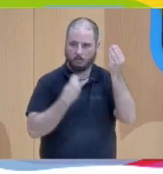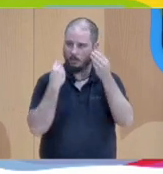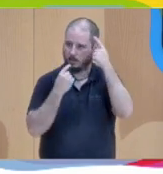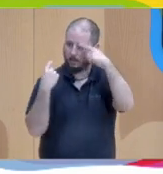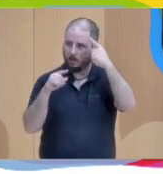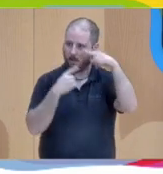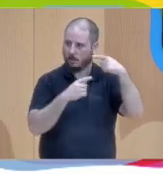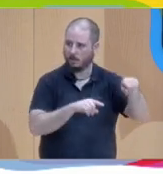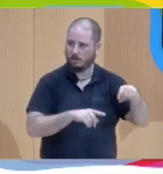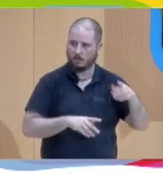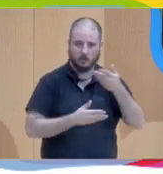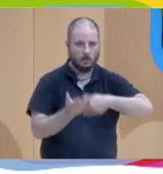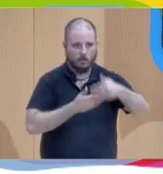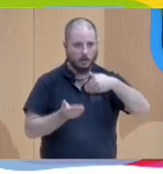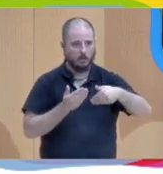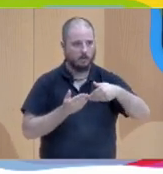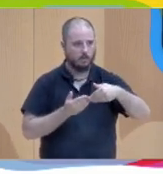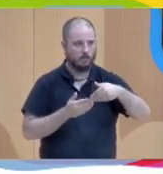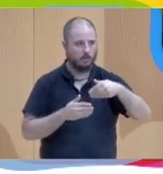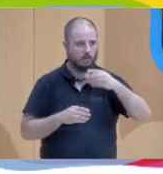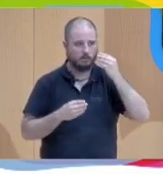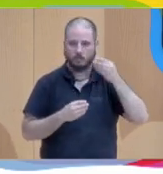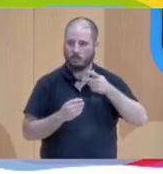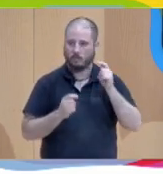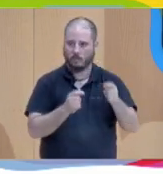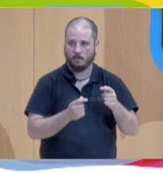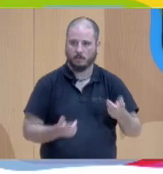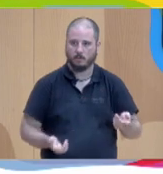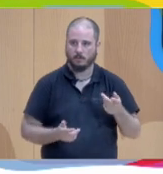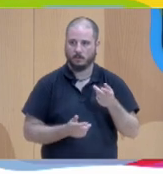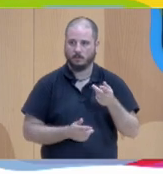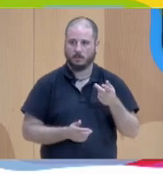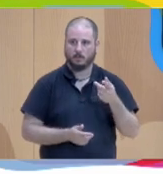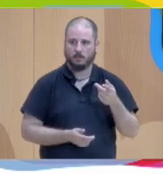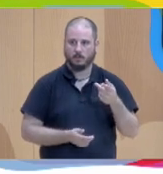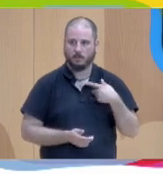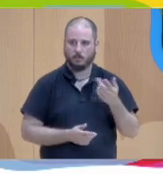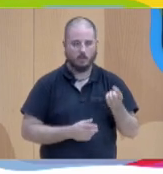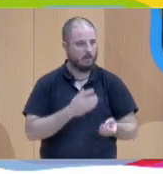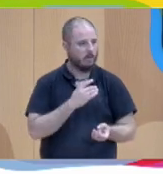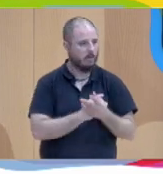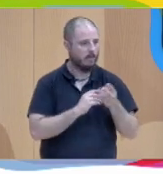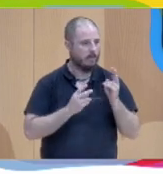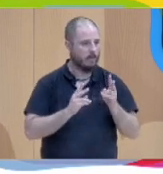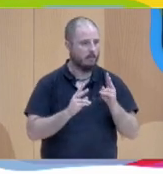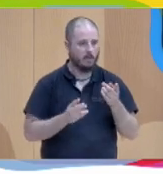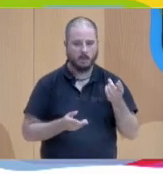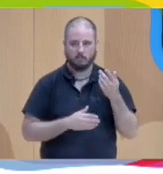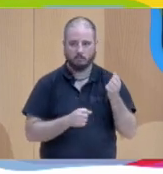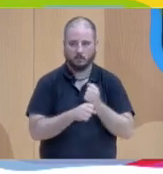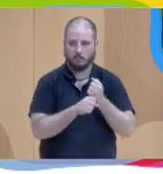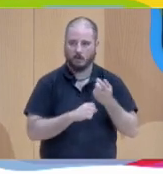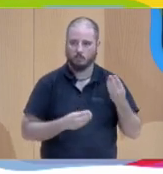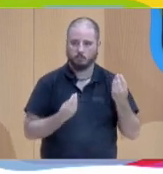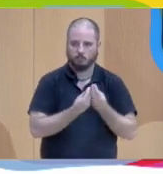colaborativa hace que no solo que generen dinámicas de trabajo conjunto sino también que tengan un